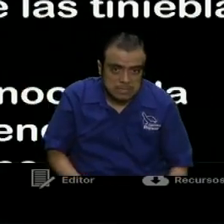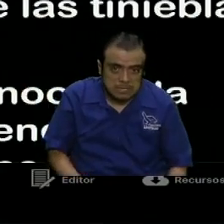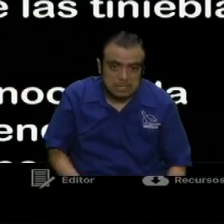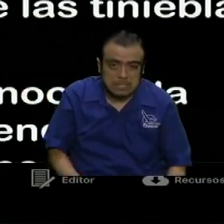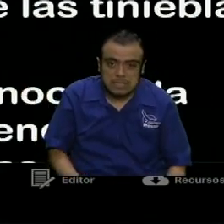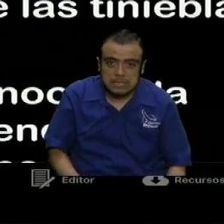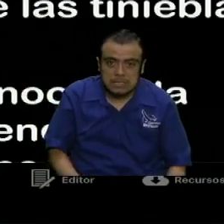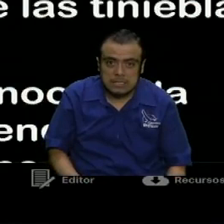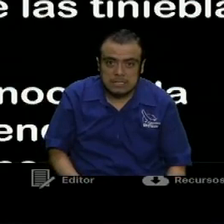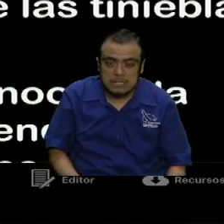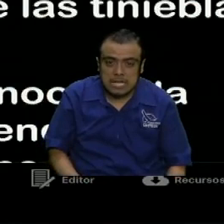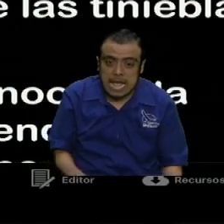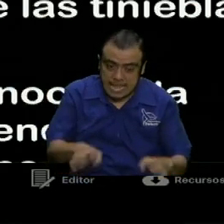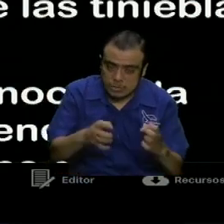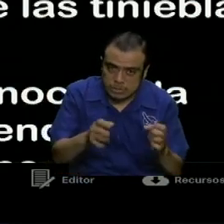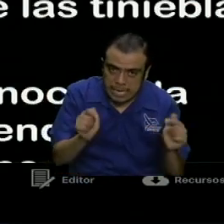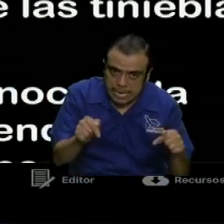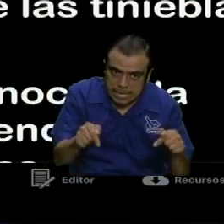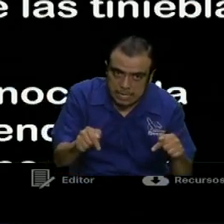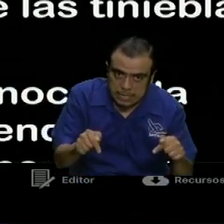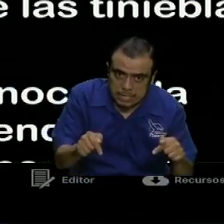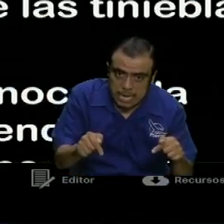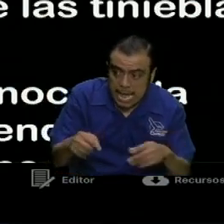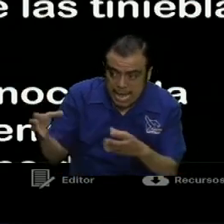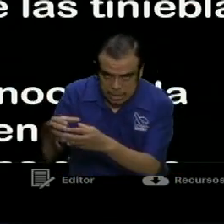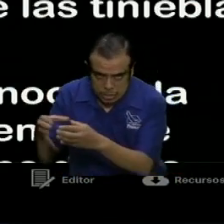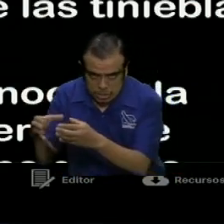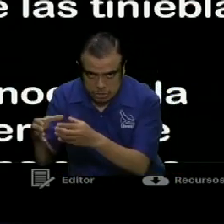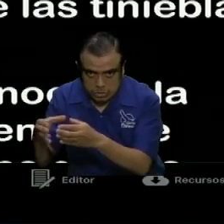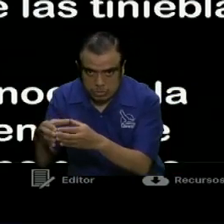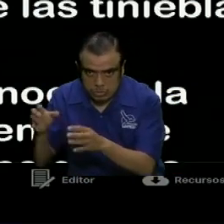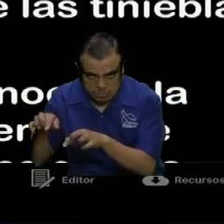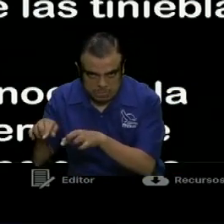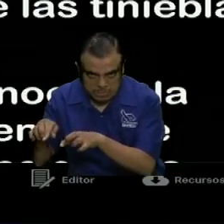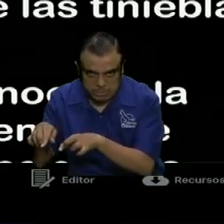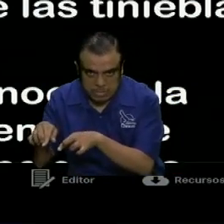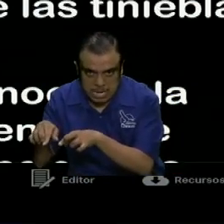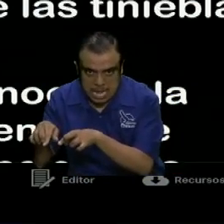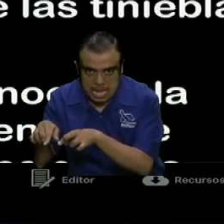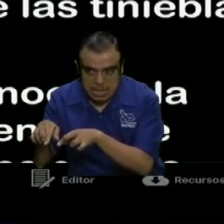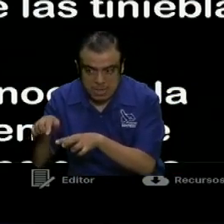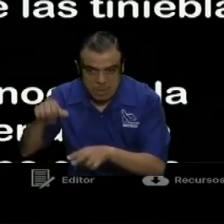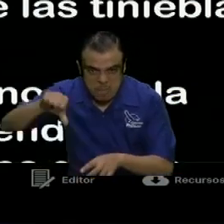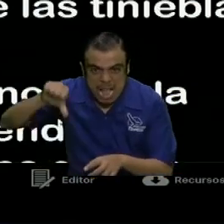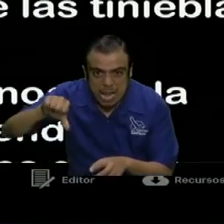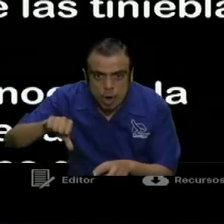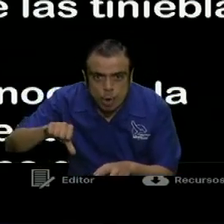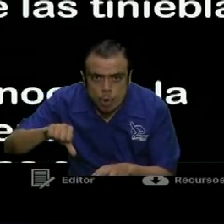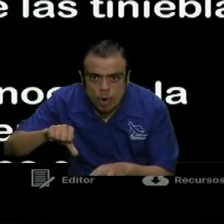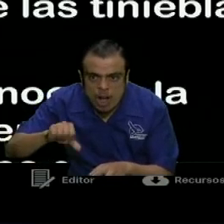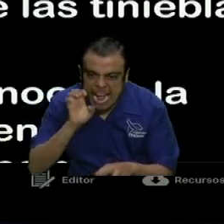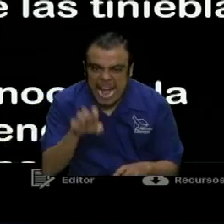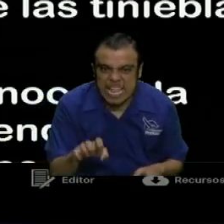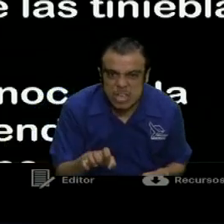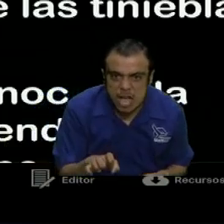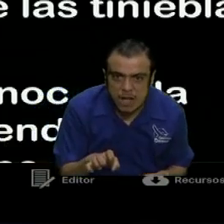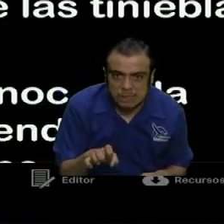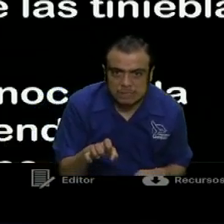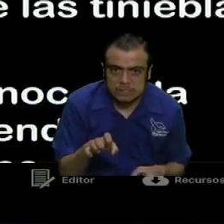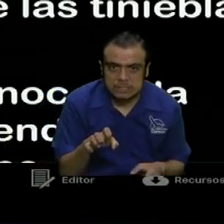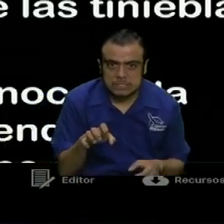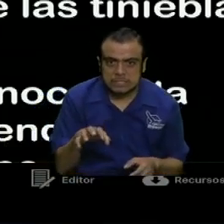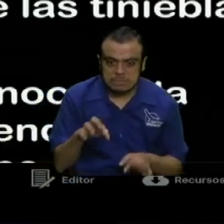Entonces, aquí, estos personajes son escollos, trampas. Son personas.